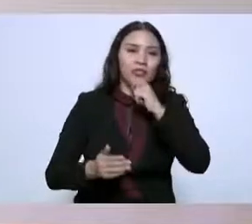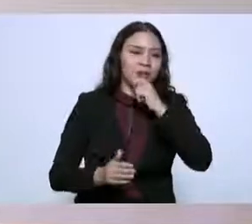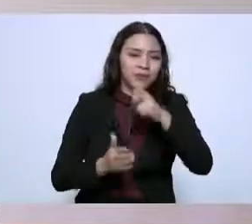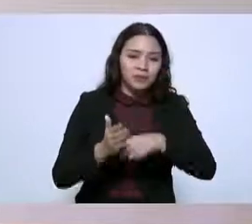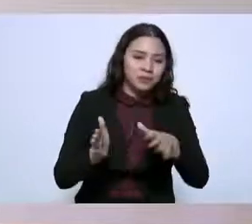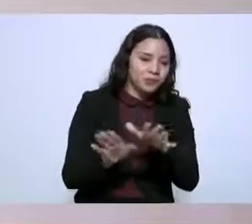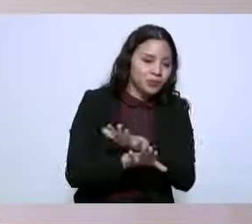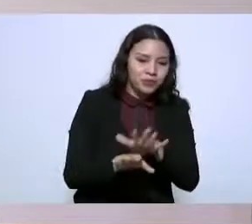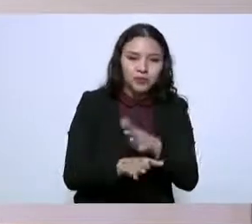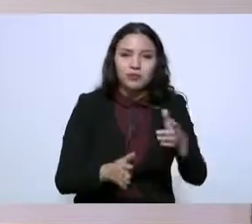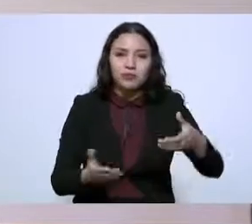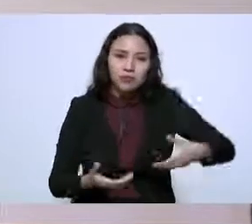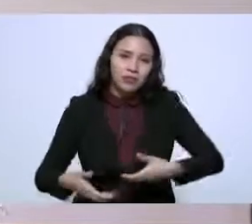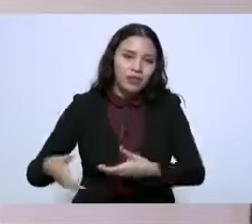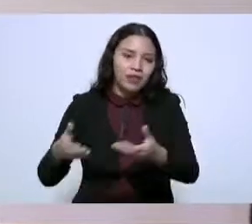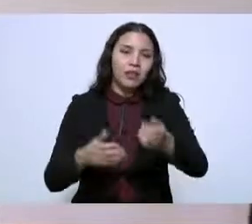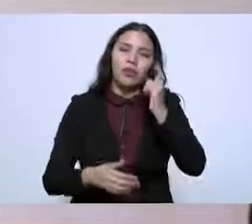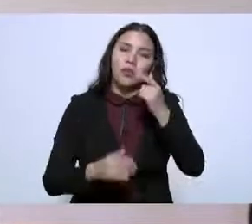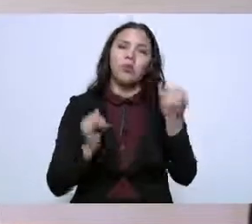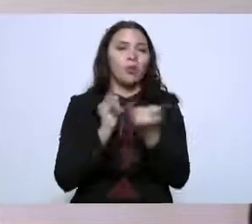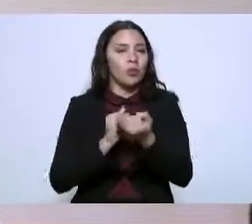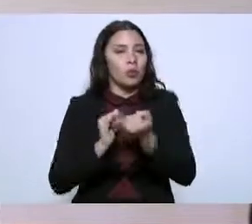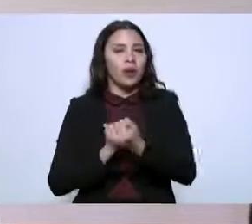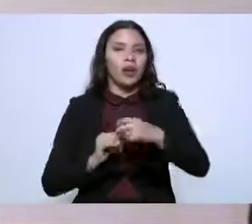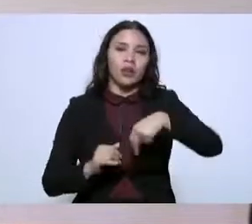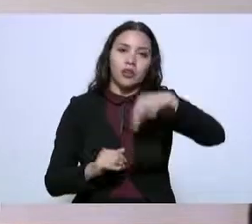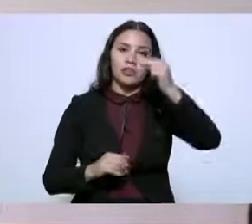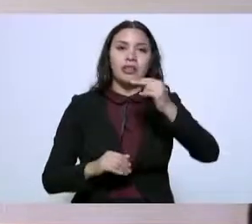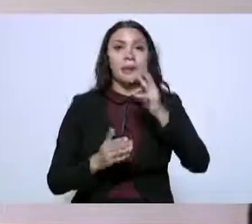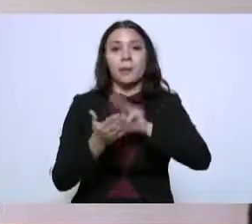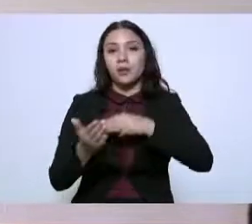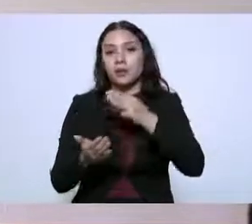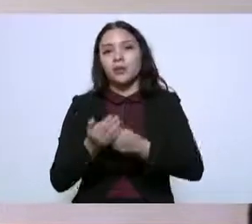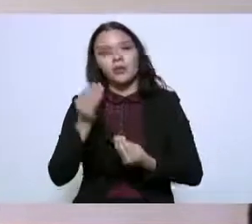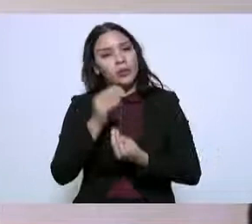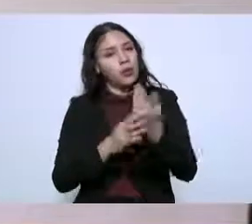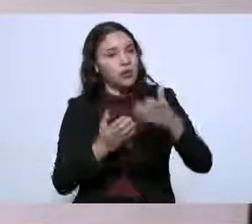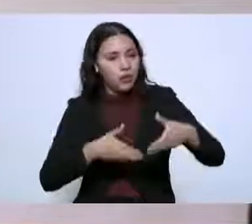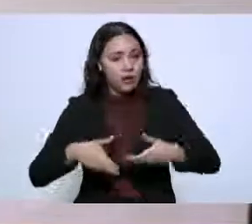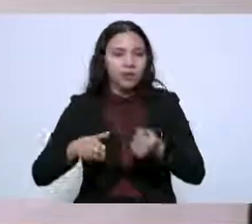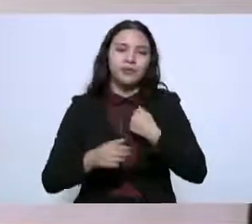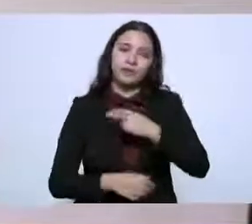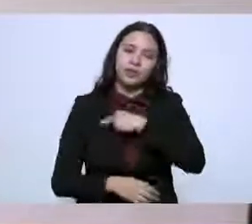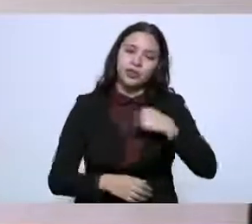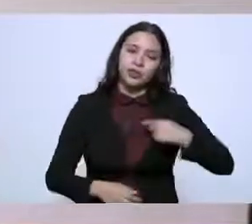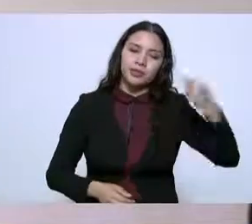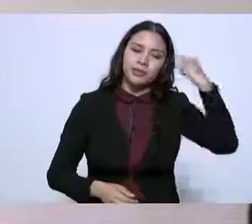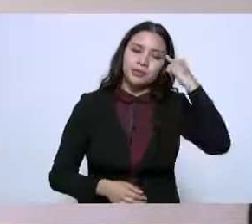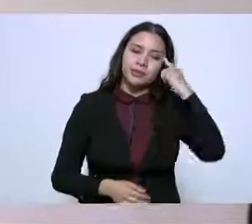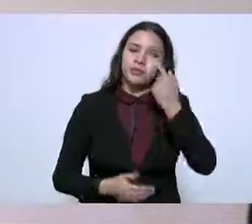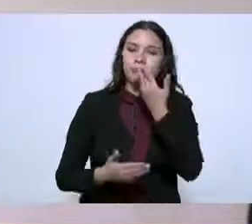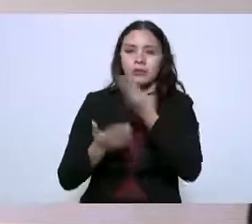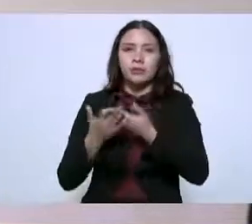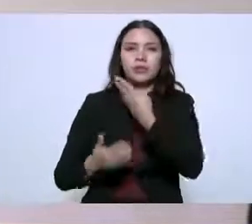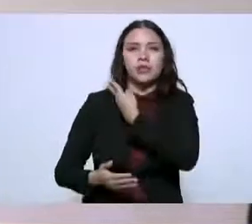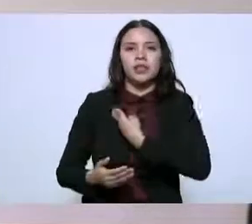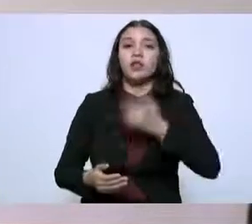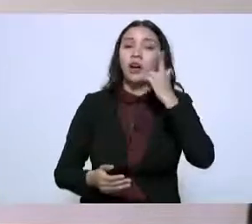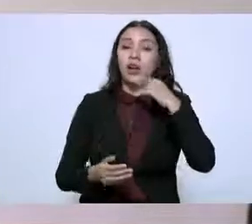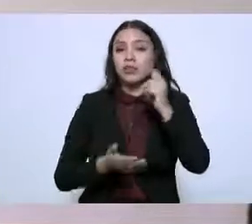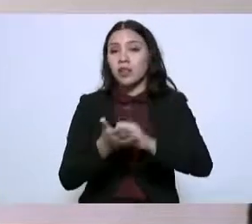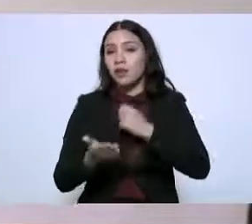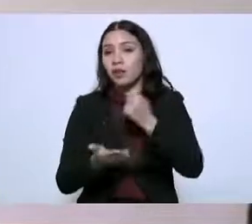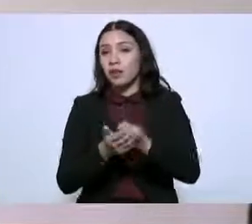desarrollo del puerto de altura del norte de Matamoros. Pensamos, señor presidente, que así como Tamaulipas, Tamaulipas hoy